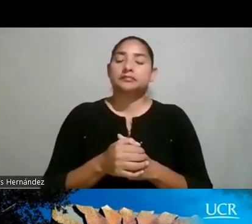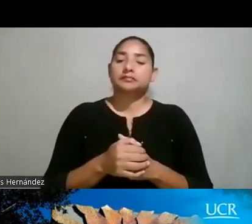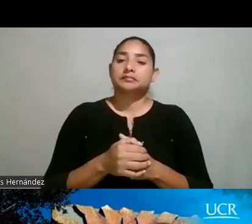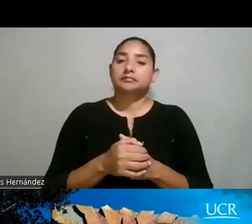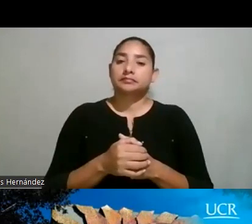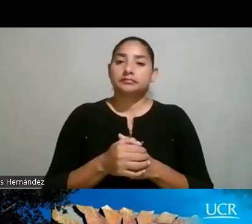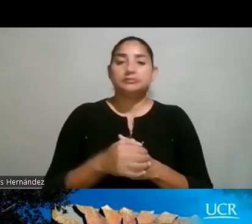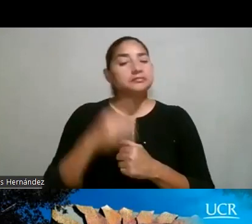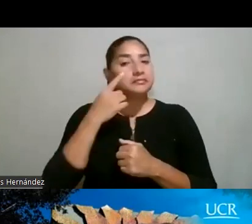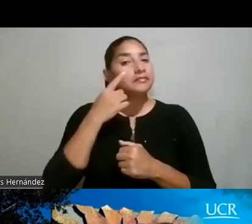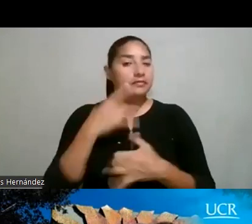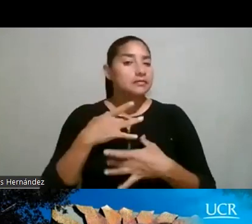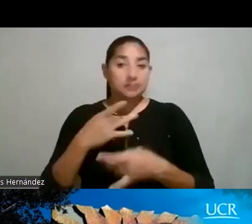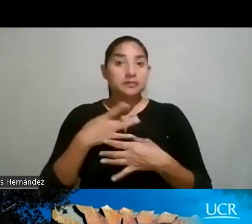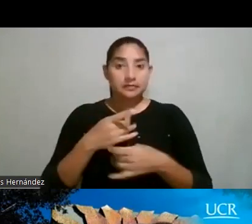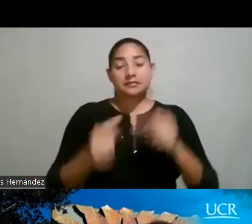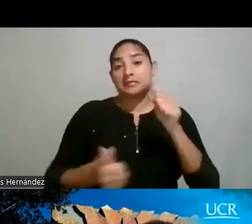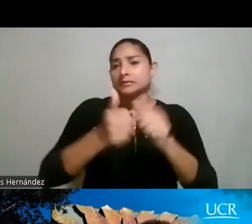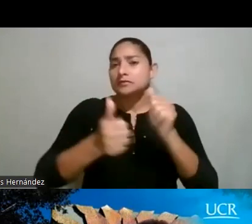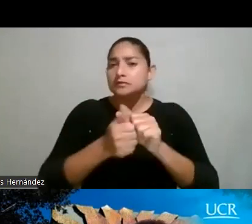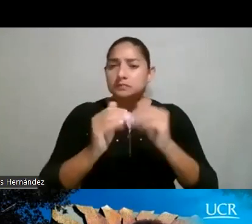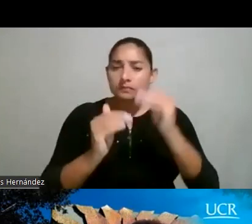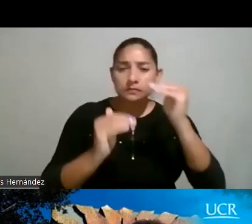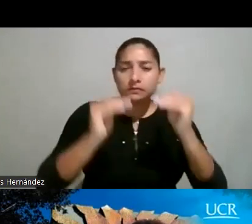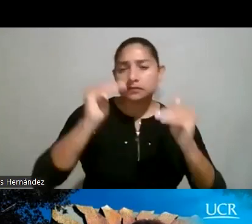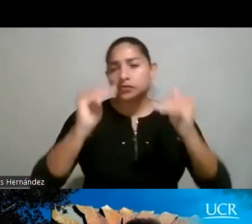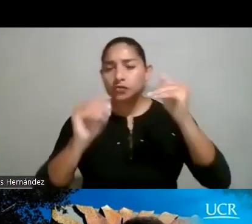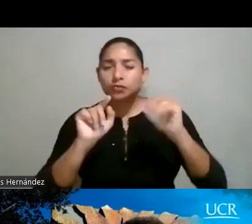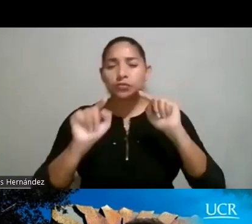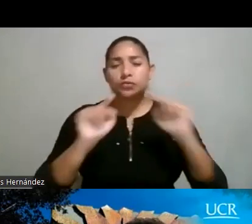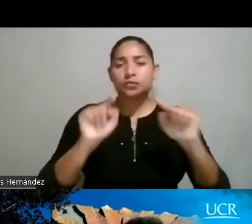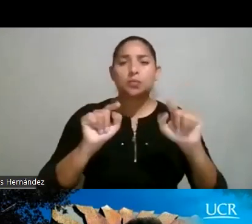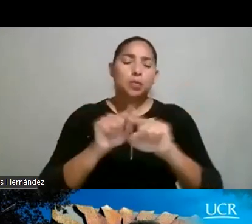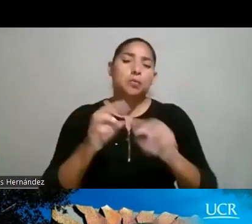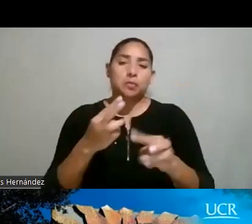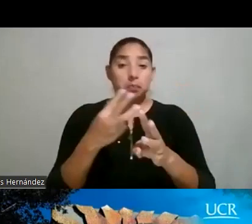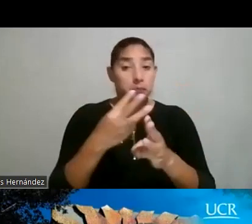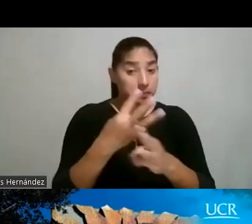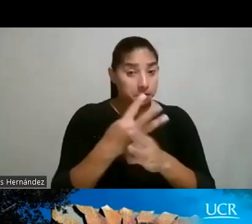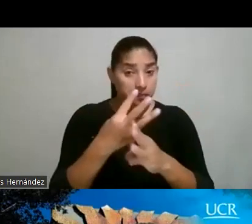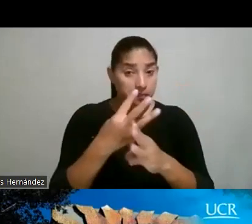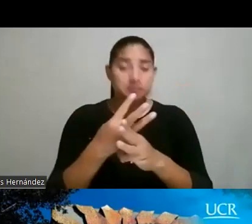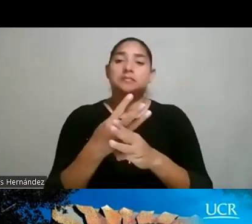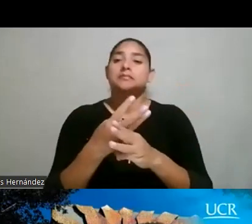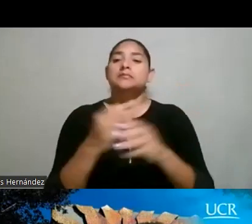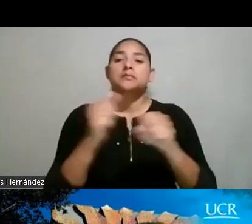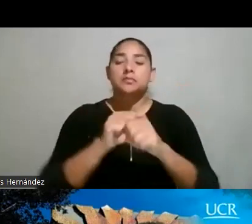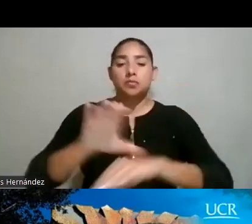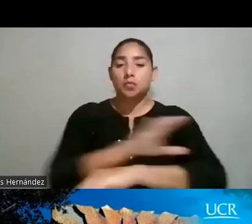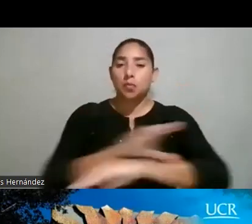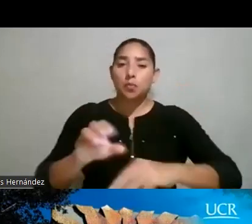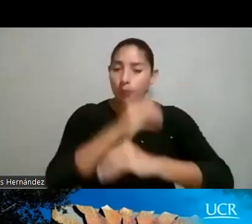Vean, interesante, y las más críticas, por supuesto, son las carreras como matemáticas, computación e